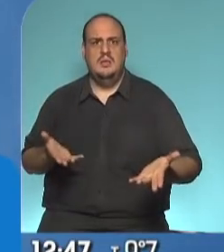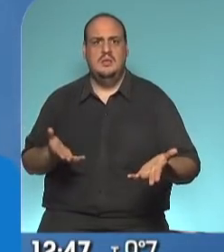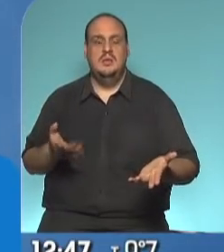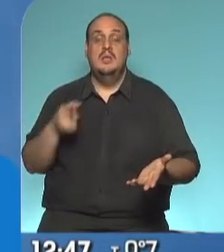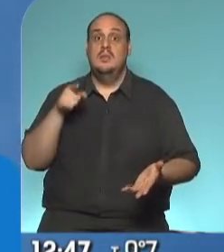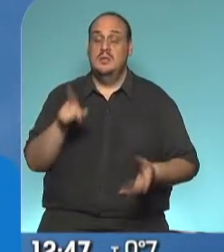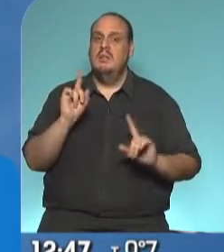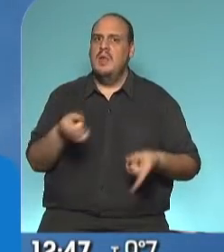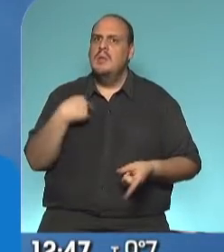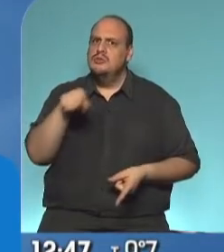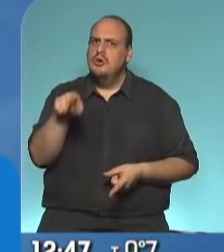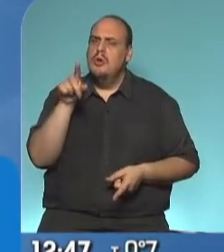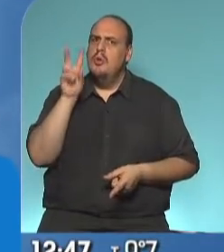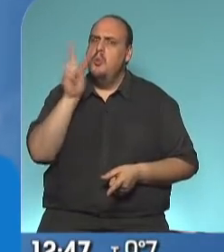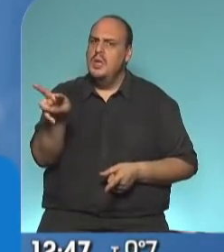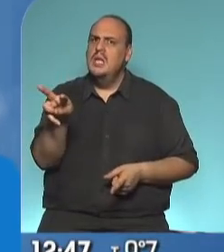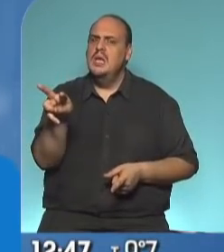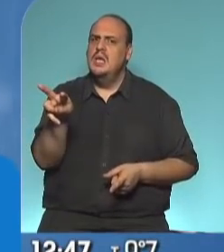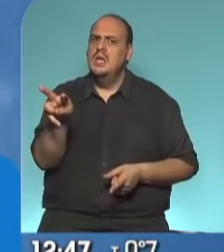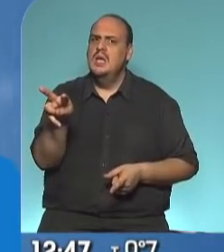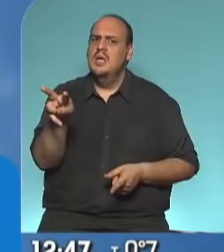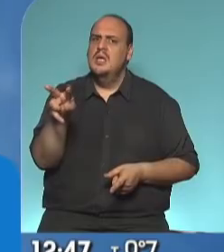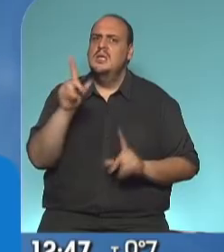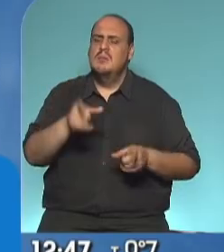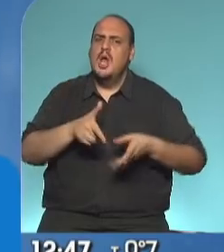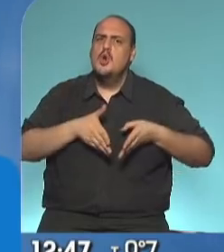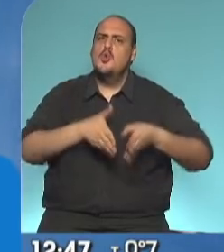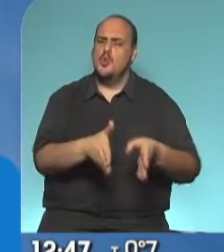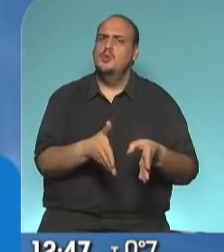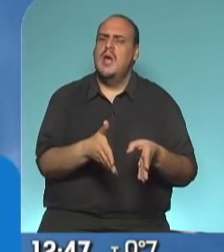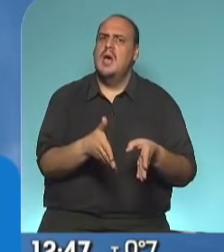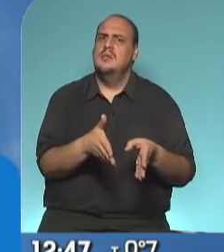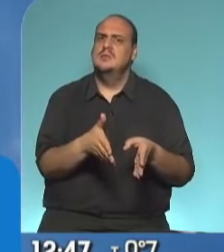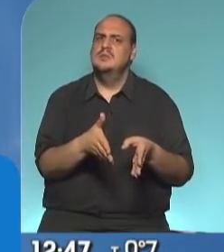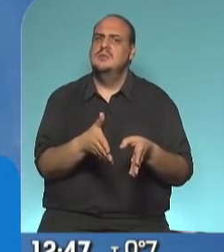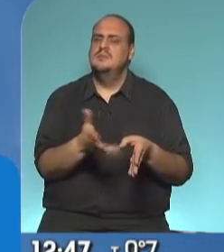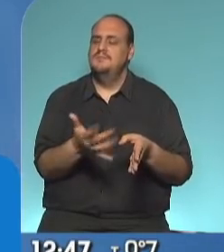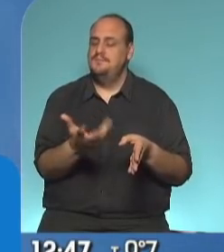escuchar que estamos extendiendo rutas en